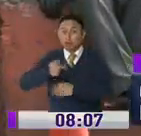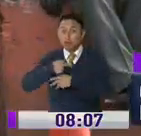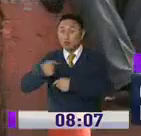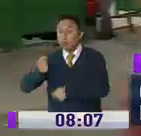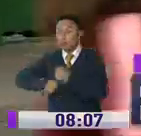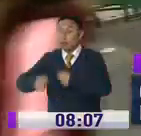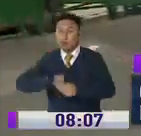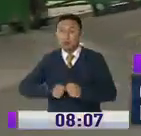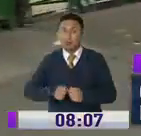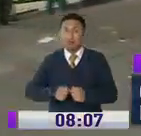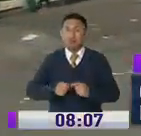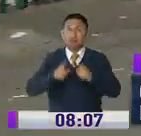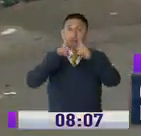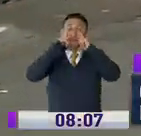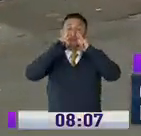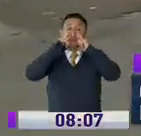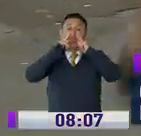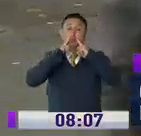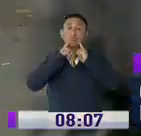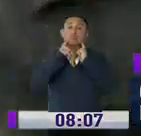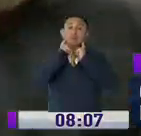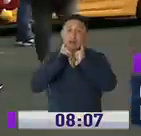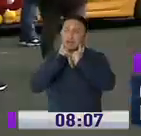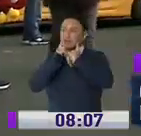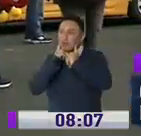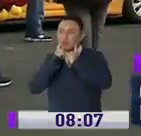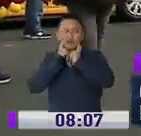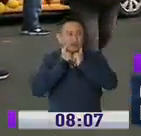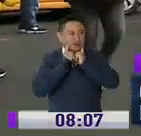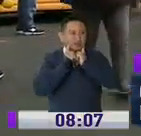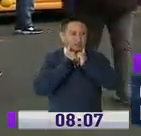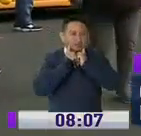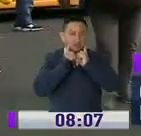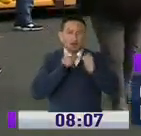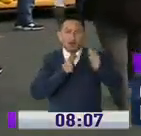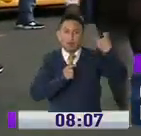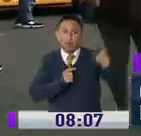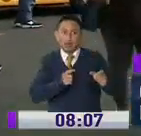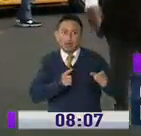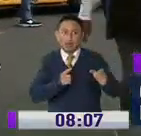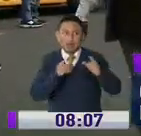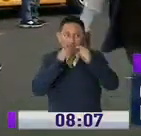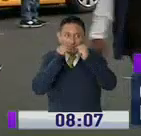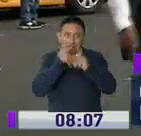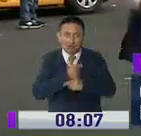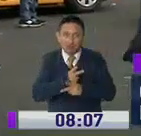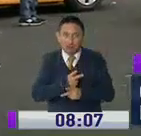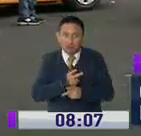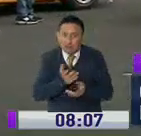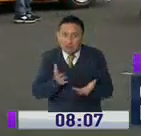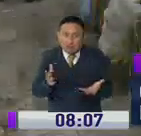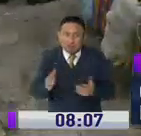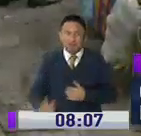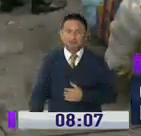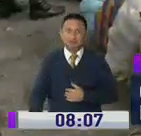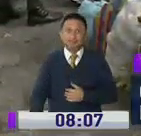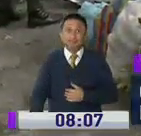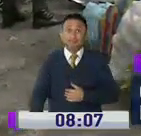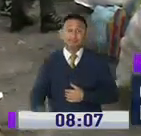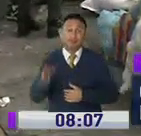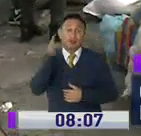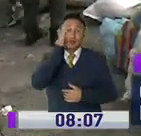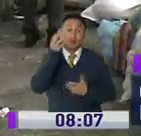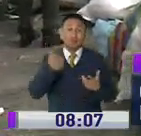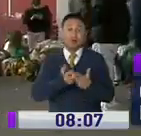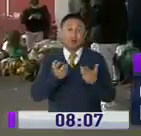productos con las mascarillas colocadas en el cuello, mientras otras personas no portaban ningún tipo de protección. Frutas,